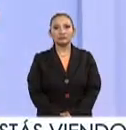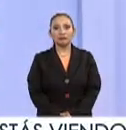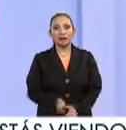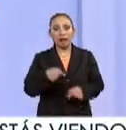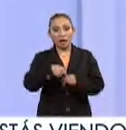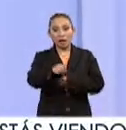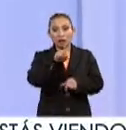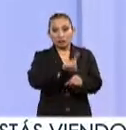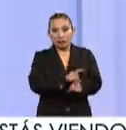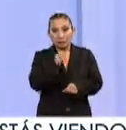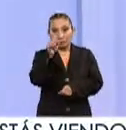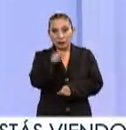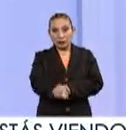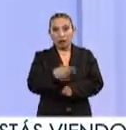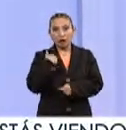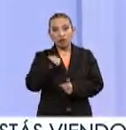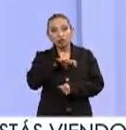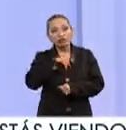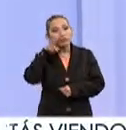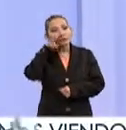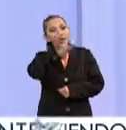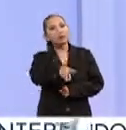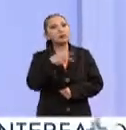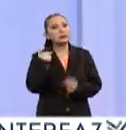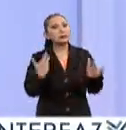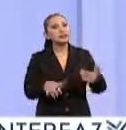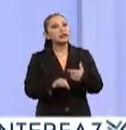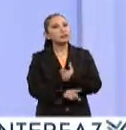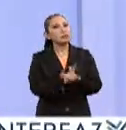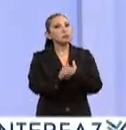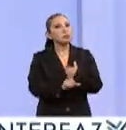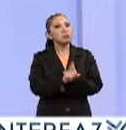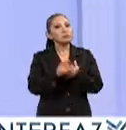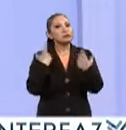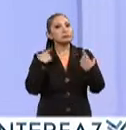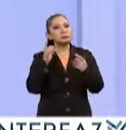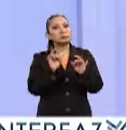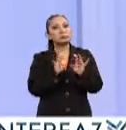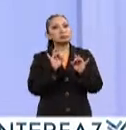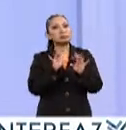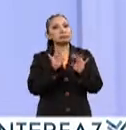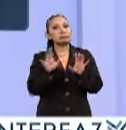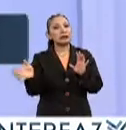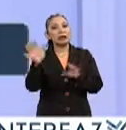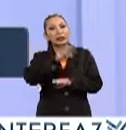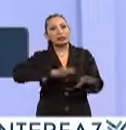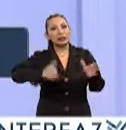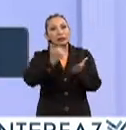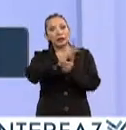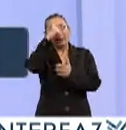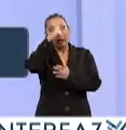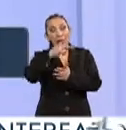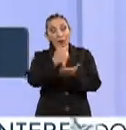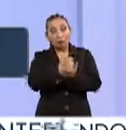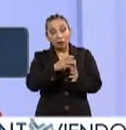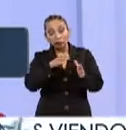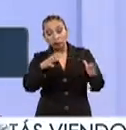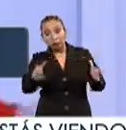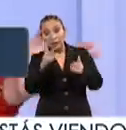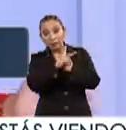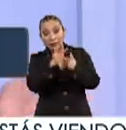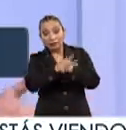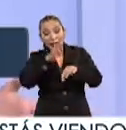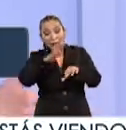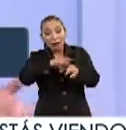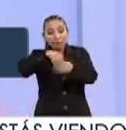Estos días, precisamente, nos estamos enfrentando a una importante coyuntura en la Ciudad de México. La ciudad más grande de nuestro país y una de